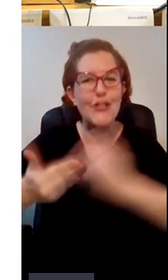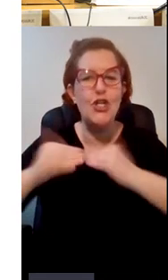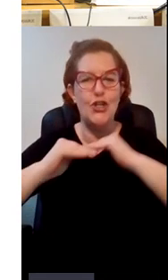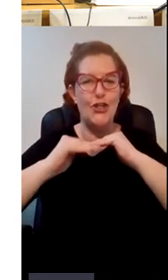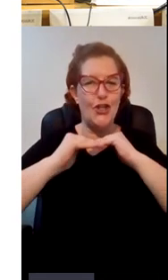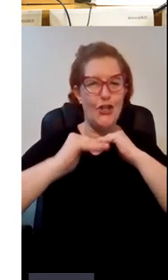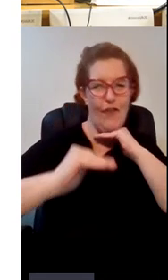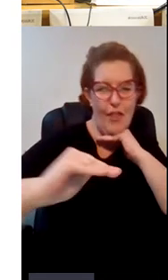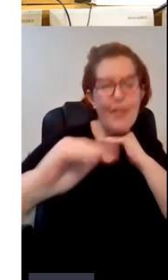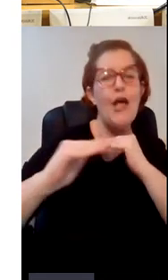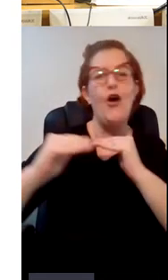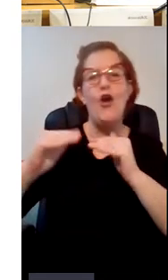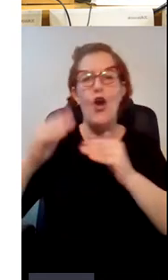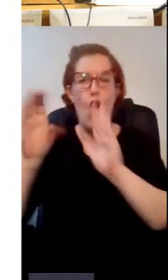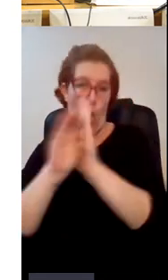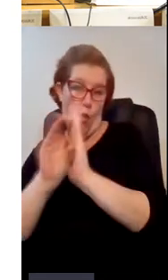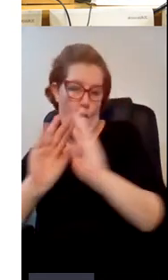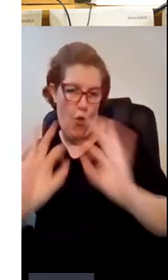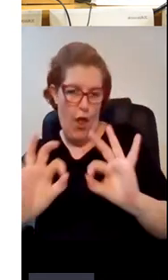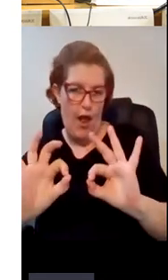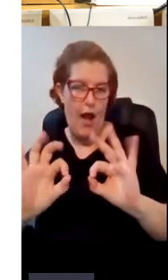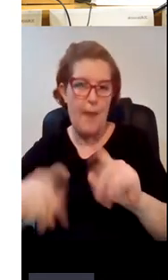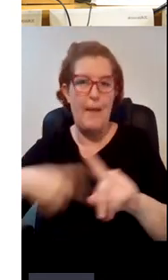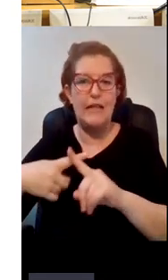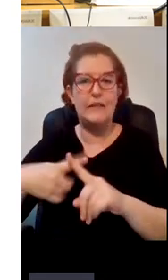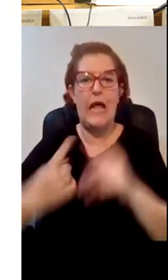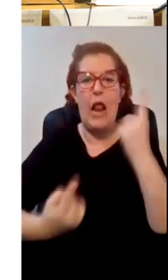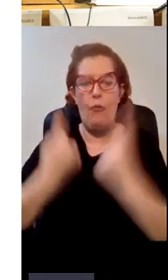y algunos sitios de actividad RAC